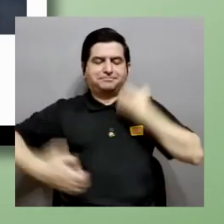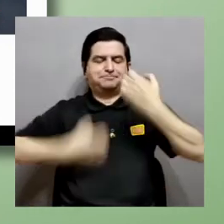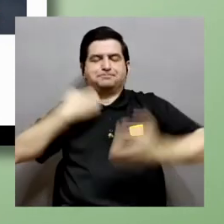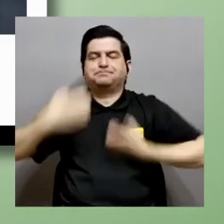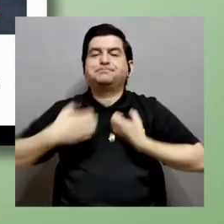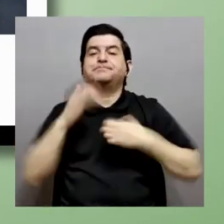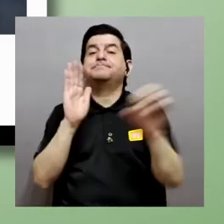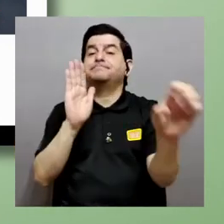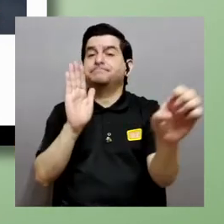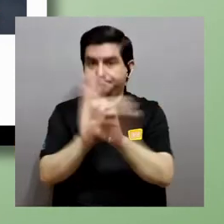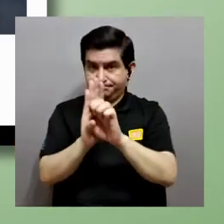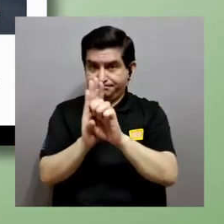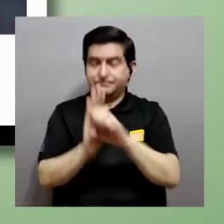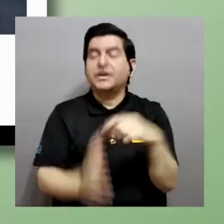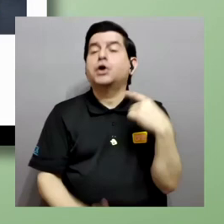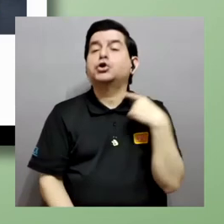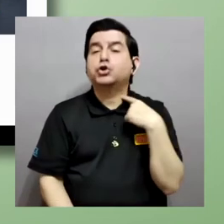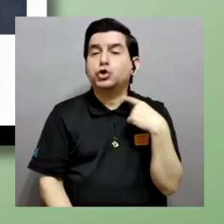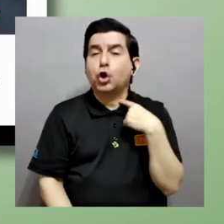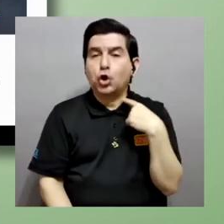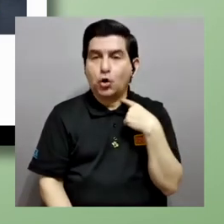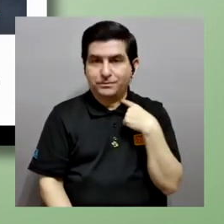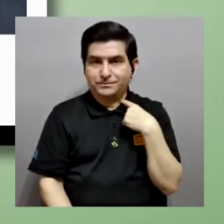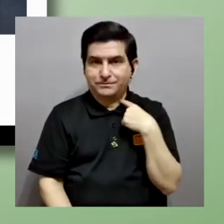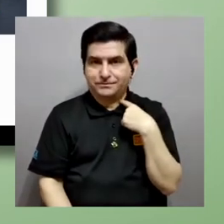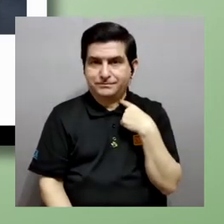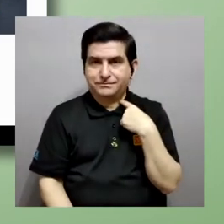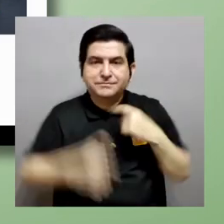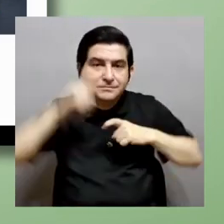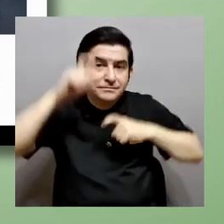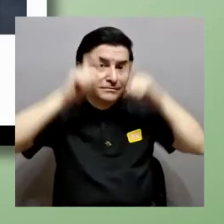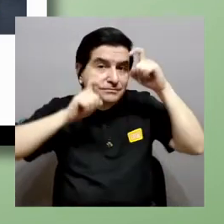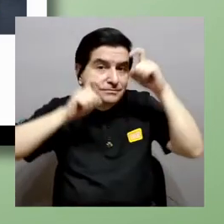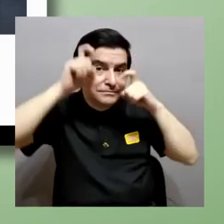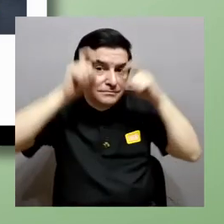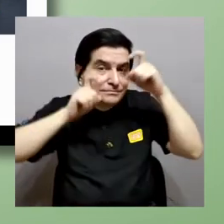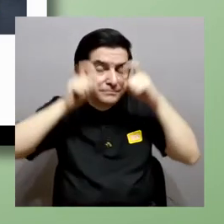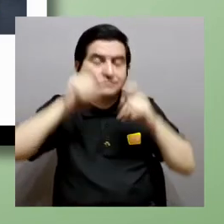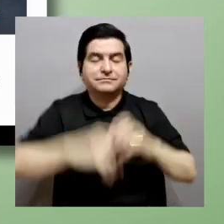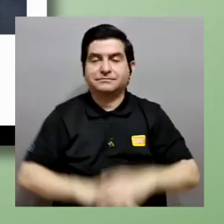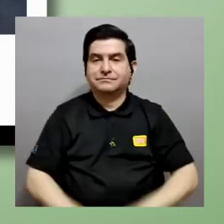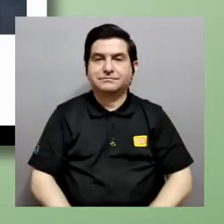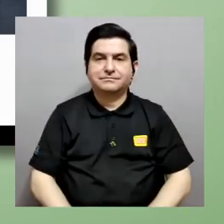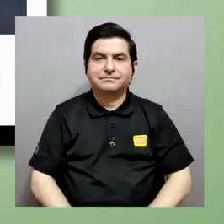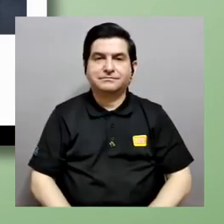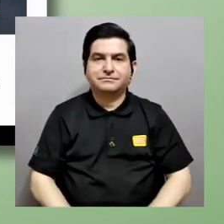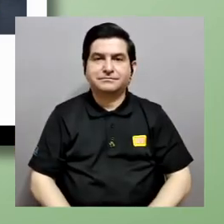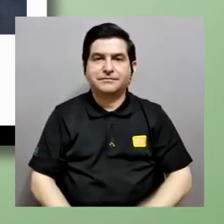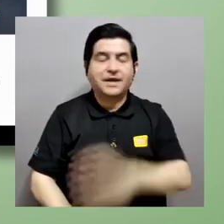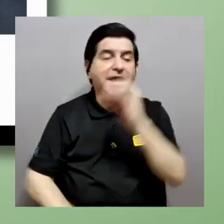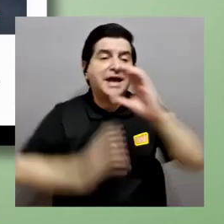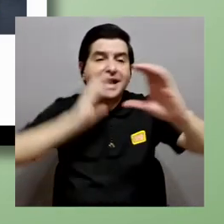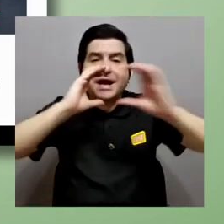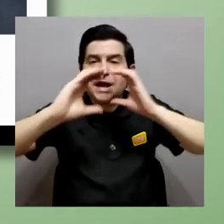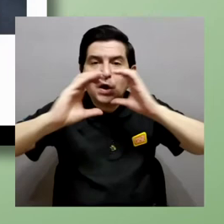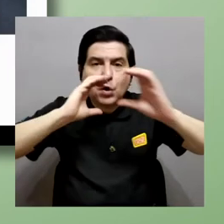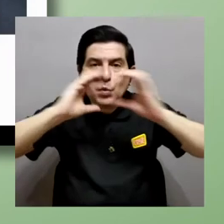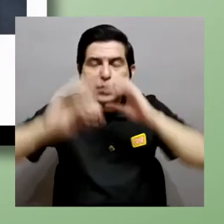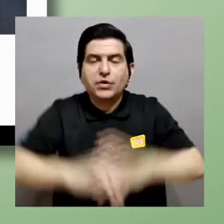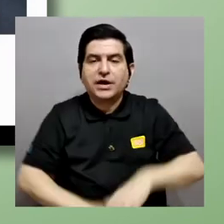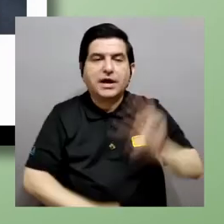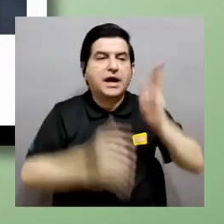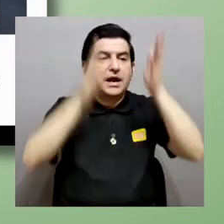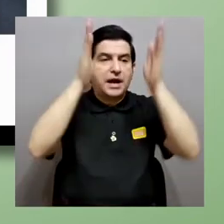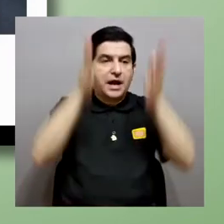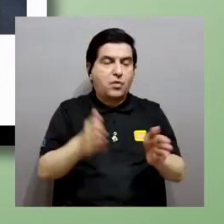emociones por ejemplo el tono de la voz expresiones faciales y le comunicamos